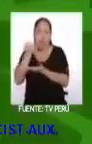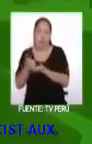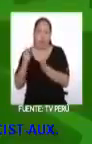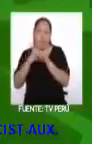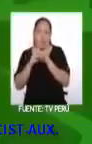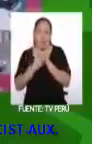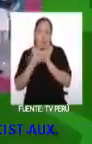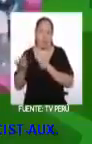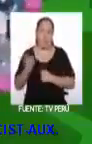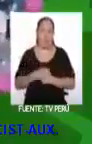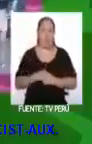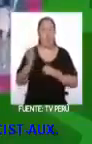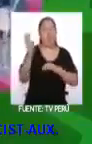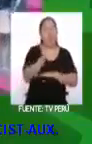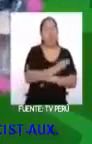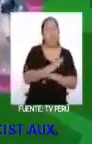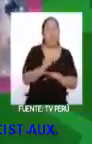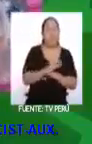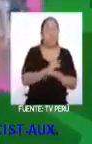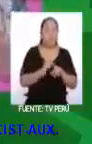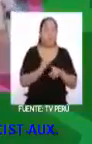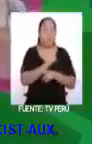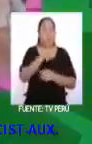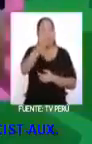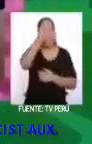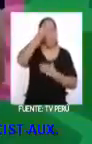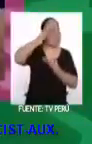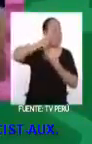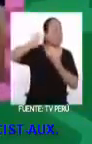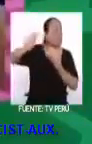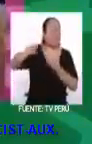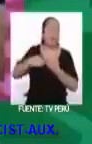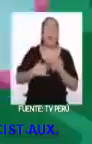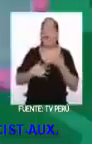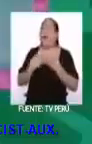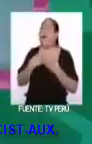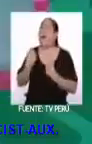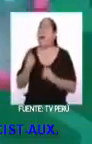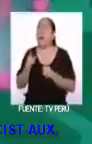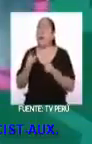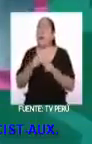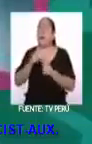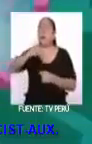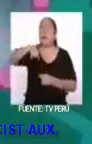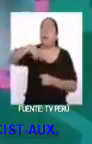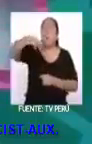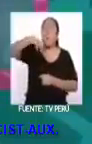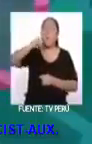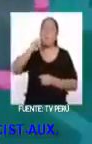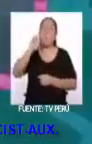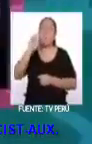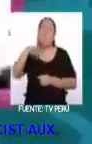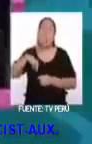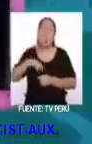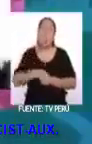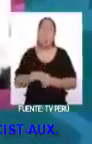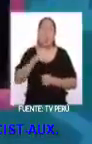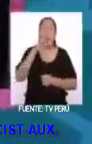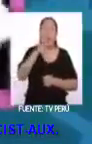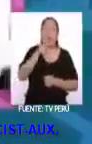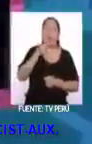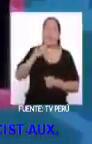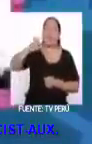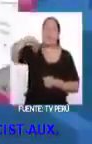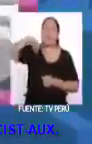En cuanto a la música, no podemos negar que existe una fanaticada fuerte por el K-pop y J-pop, los cuales son géneros de pop